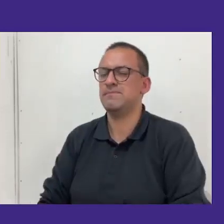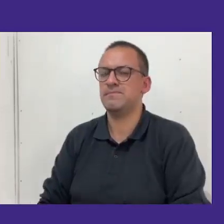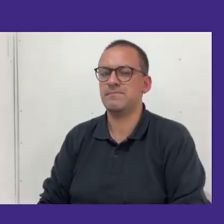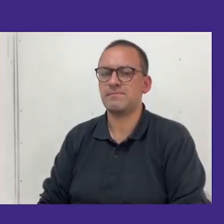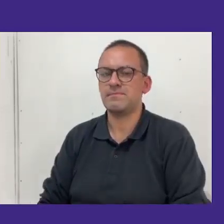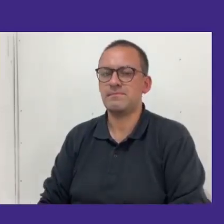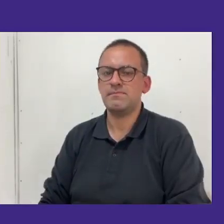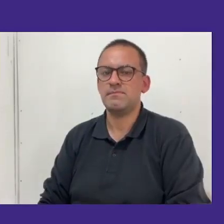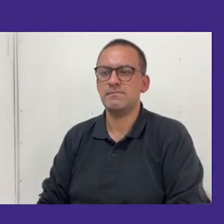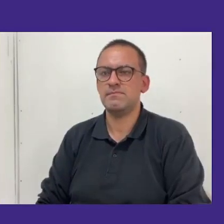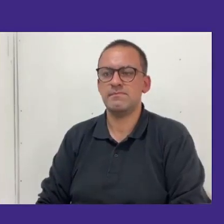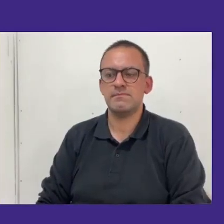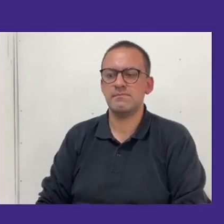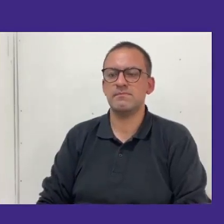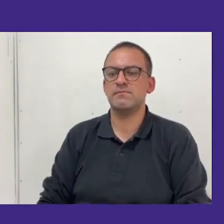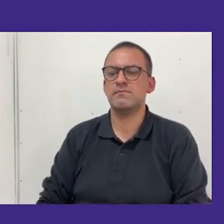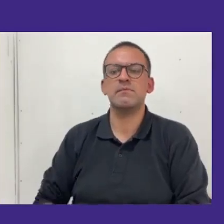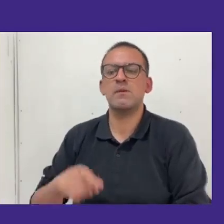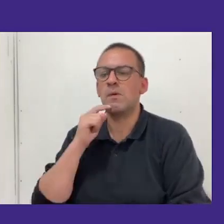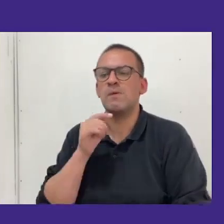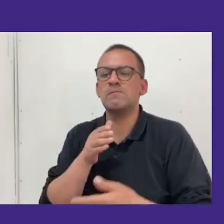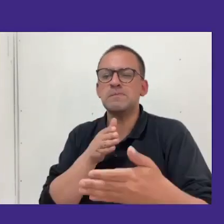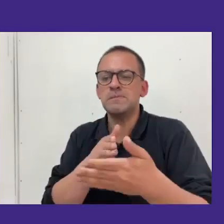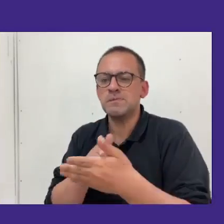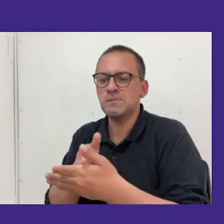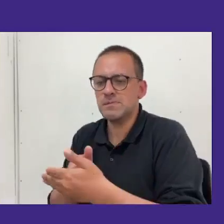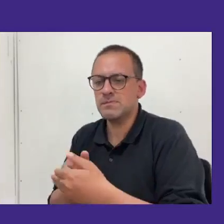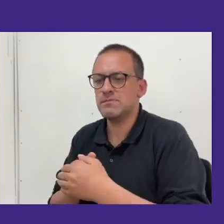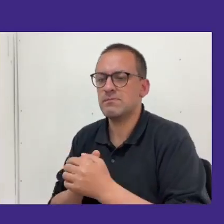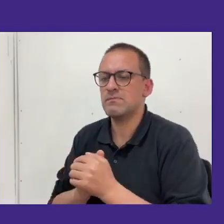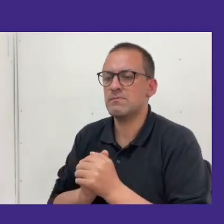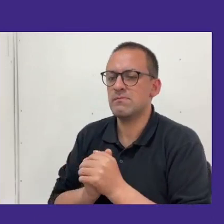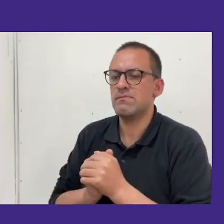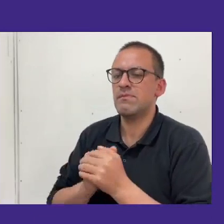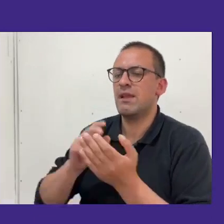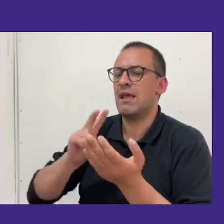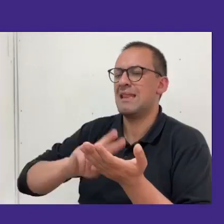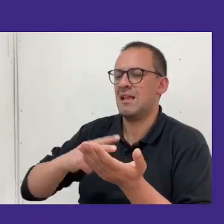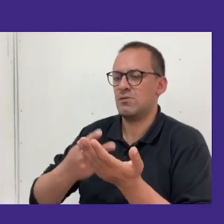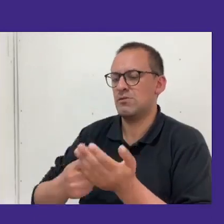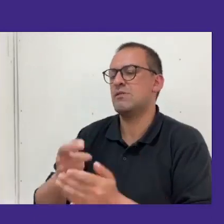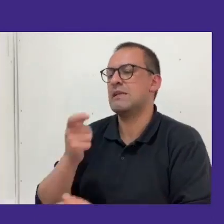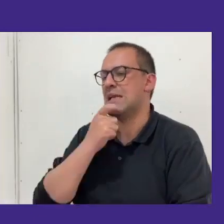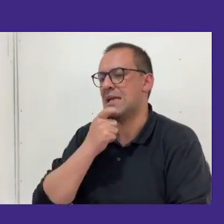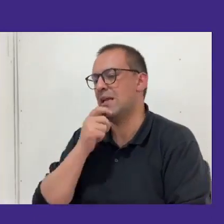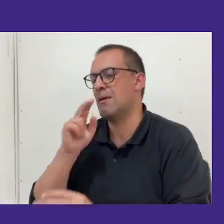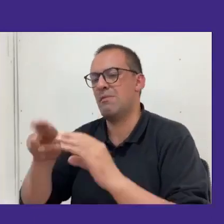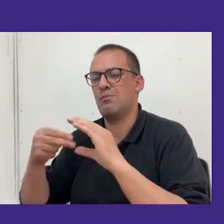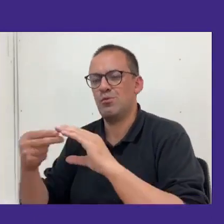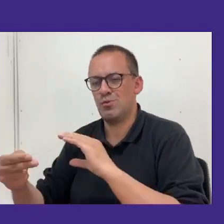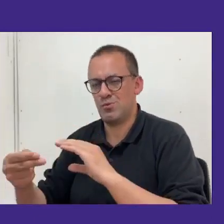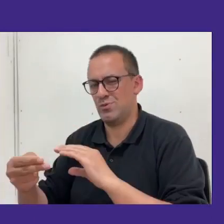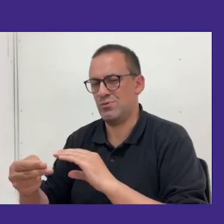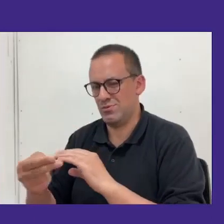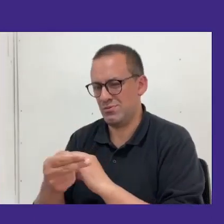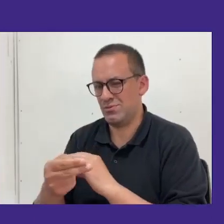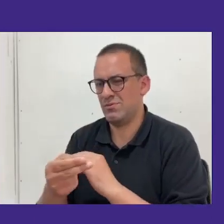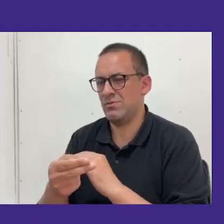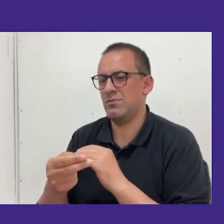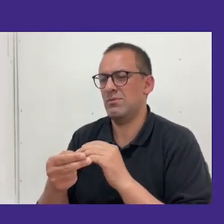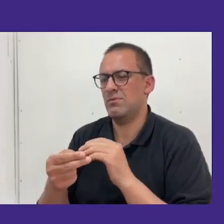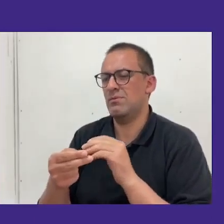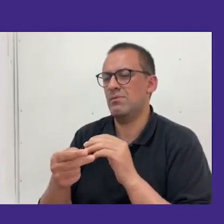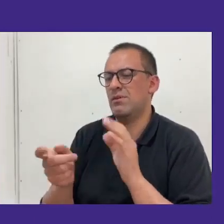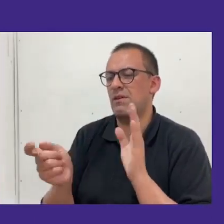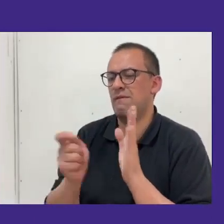¿Cuáles han sido nuestros obstaculizadores dentro del proyecto? Primero, las traducciones al inglés y Mapudungun. Se extendió mucho